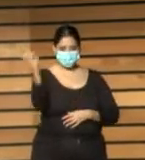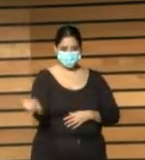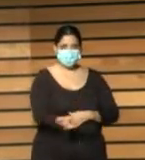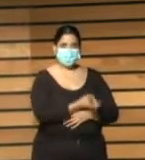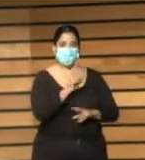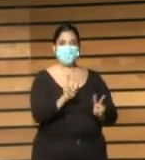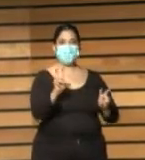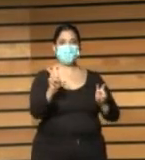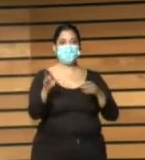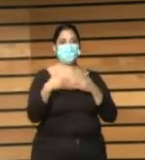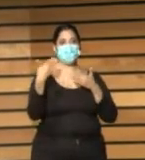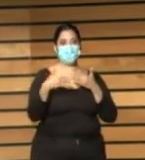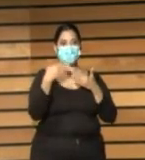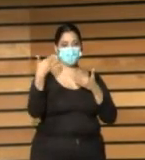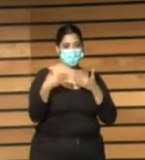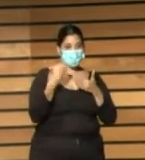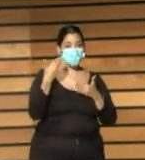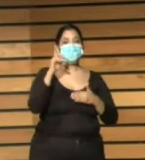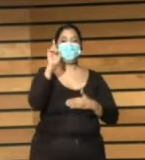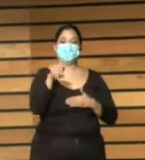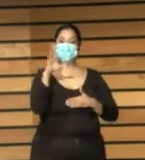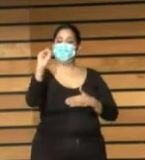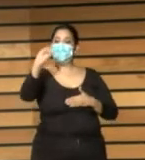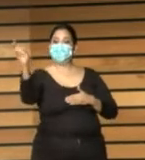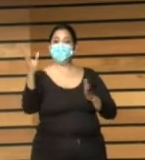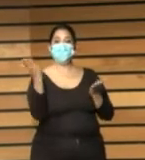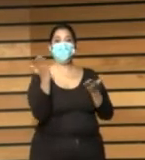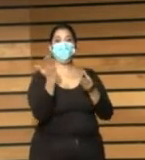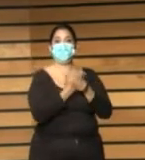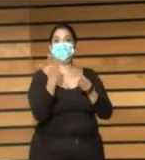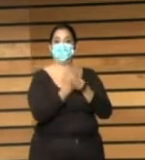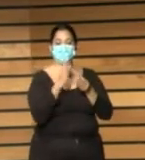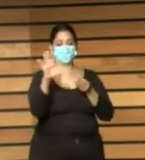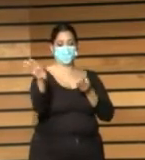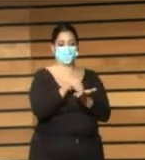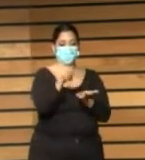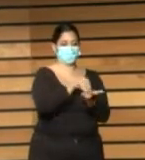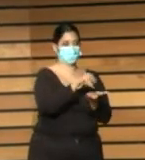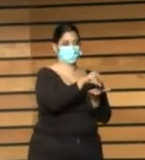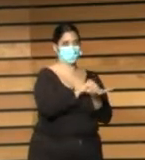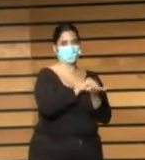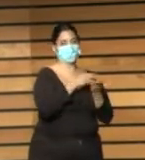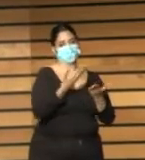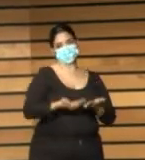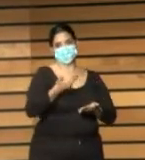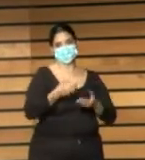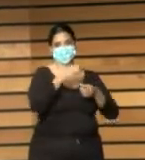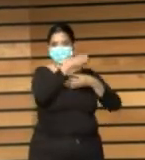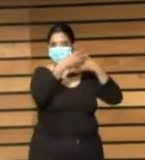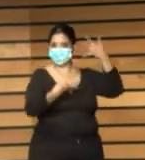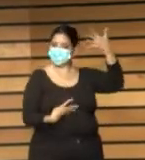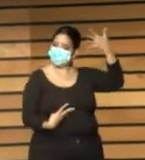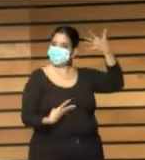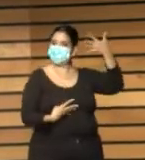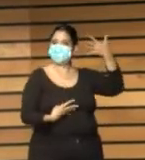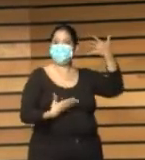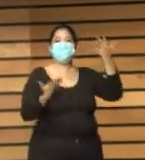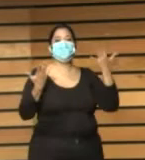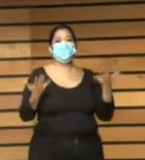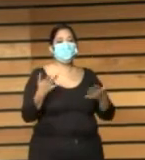apartado para los que recoge documentos e informaciones importantes. Es decir, la utilidad del mapa nos